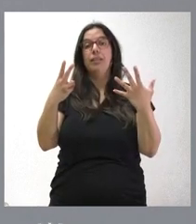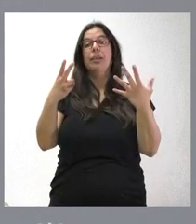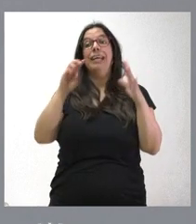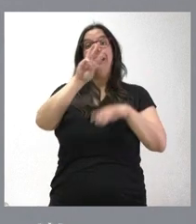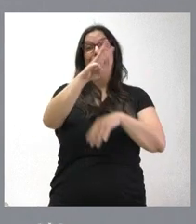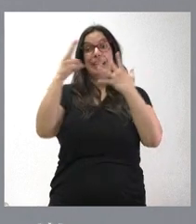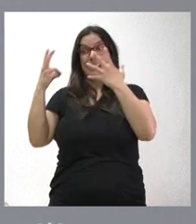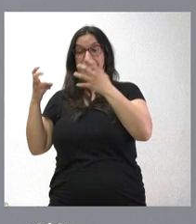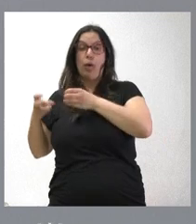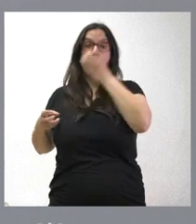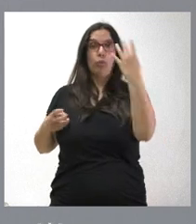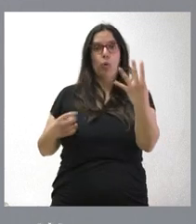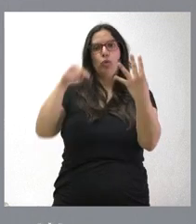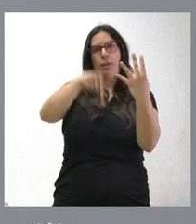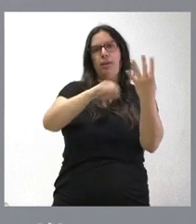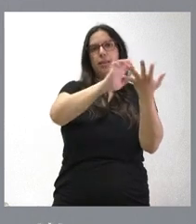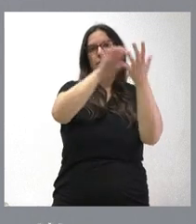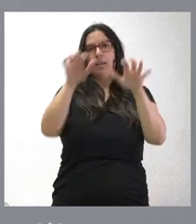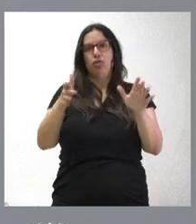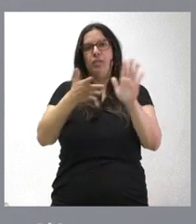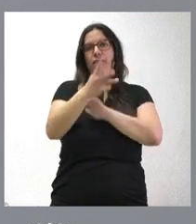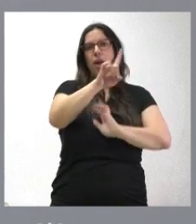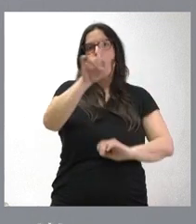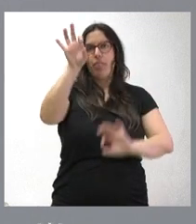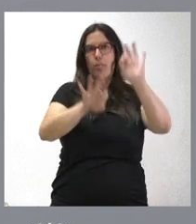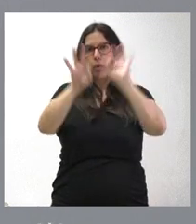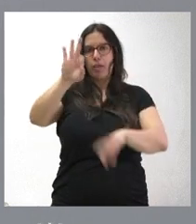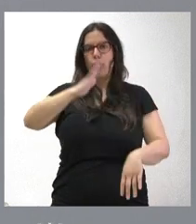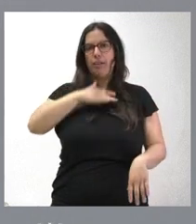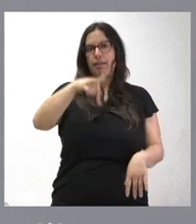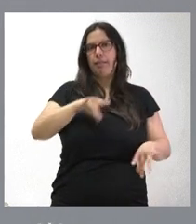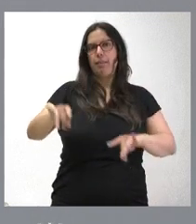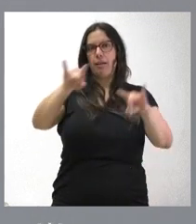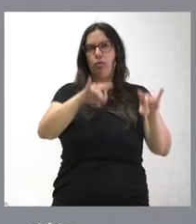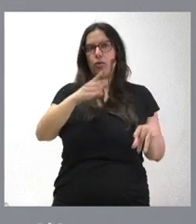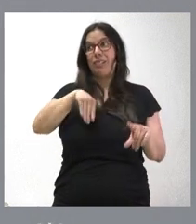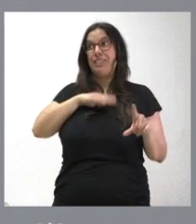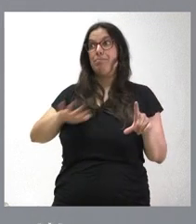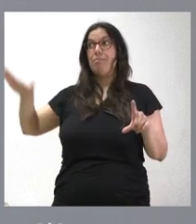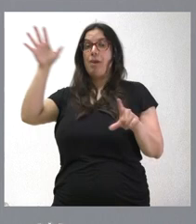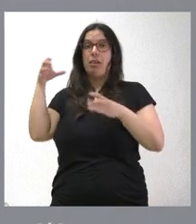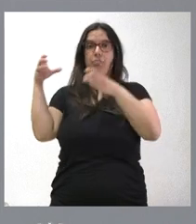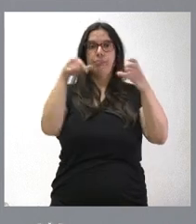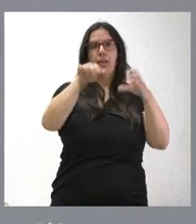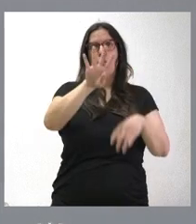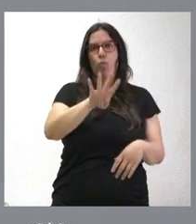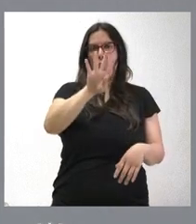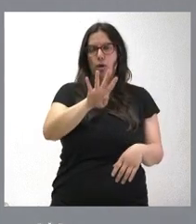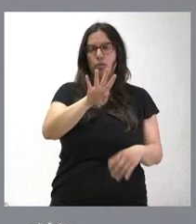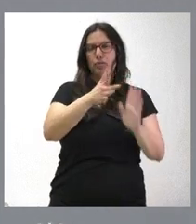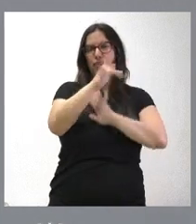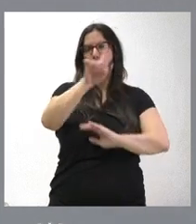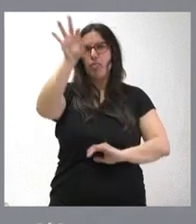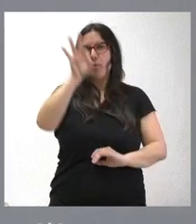están en Castilla y León. El 11% de todos los centros de España están en la comunidad de Castilla y León, lo refleja realmente nuestro